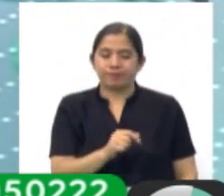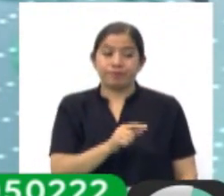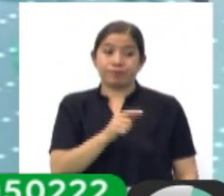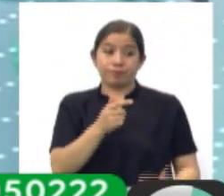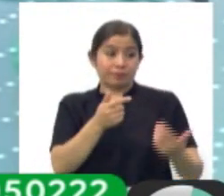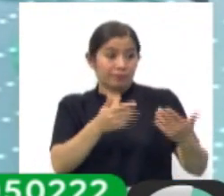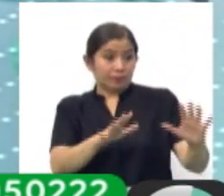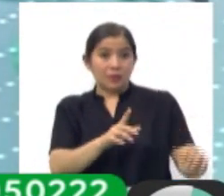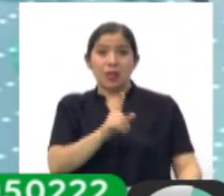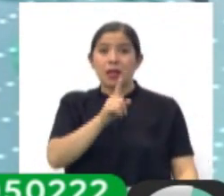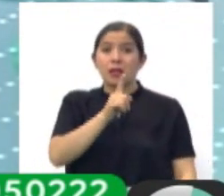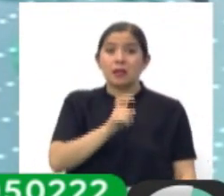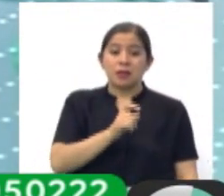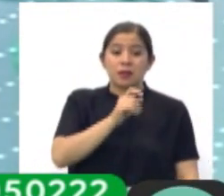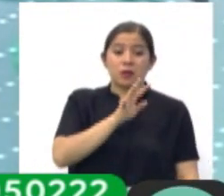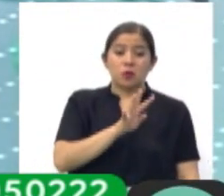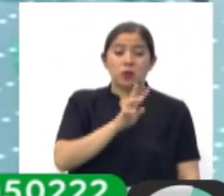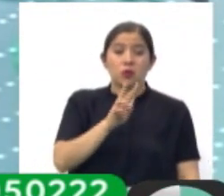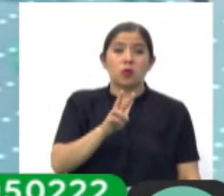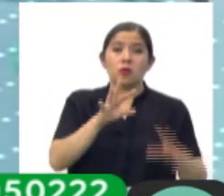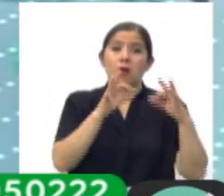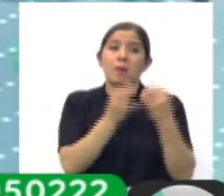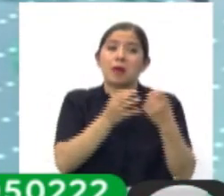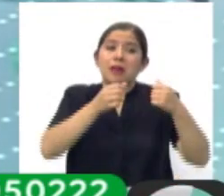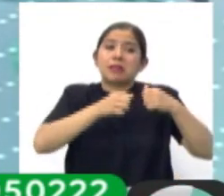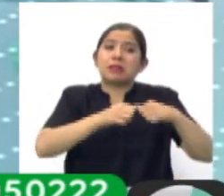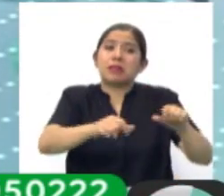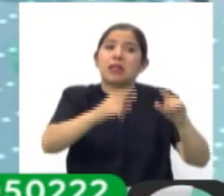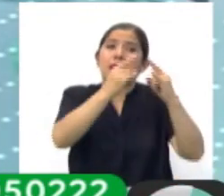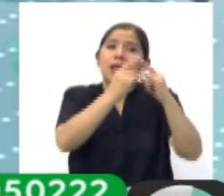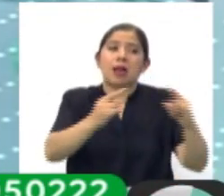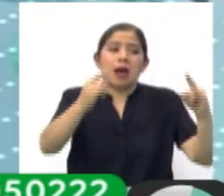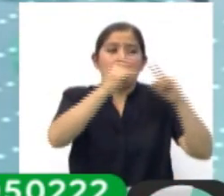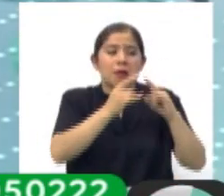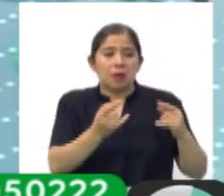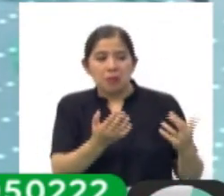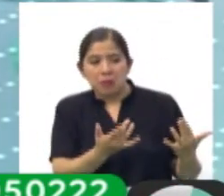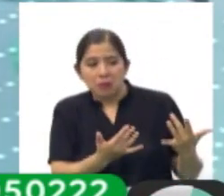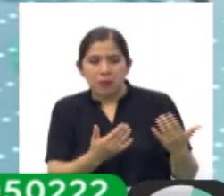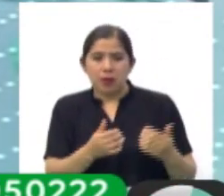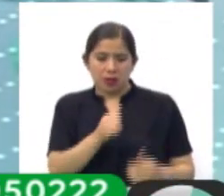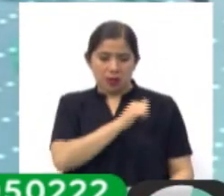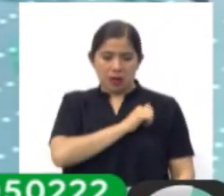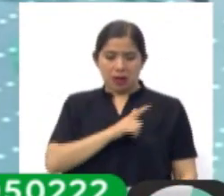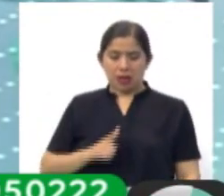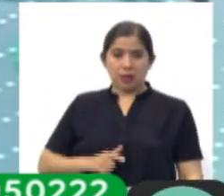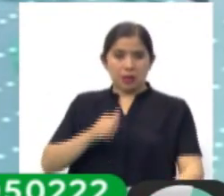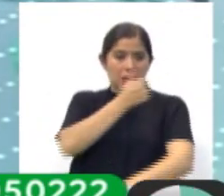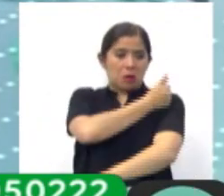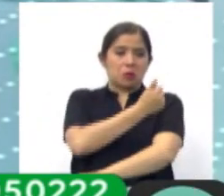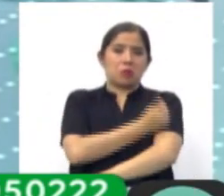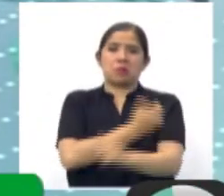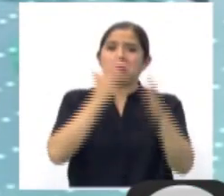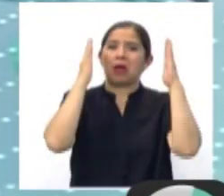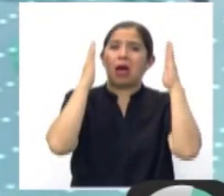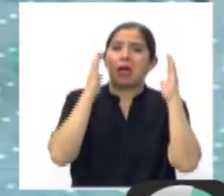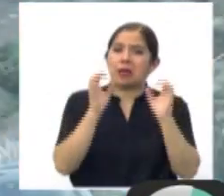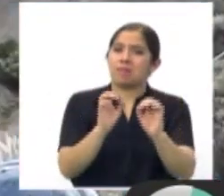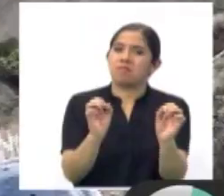familias aún permanecen en el campamento Fígaro sin recibir atención por parte de las autoridades municipales de La Paz.